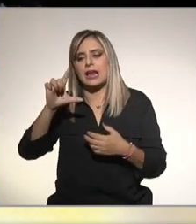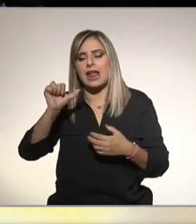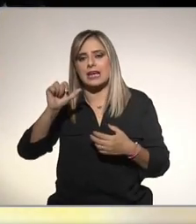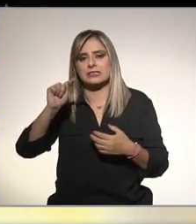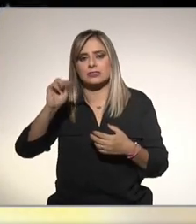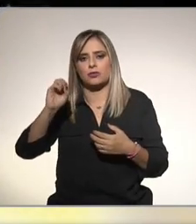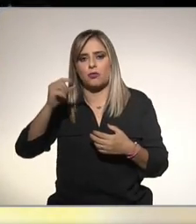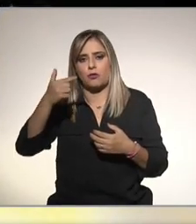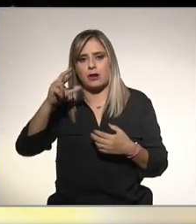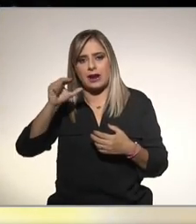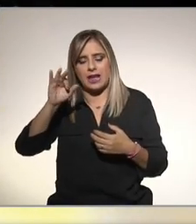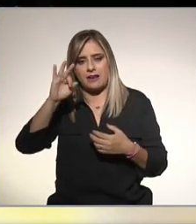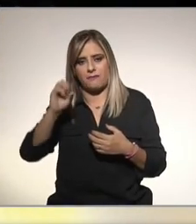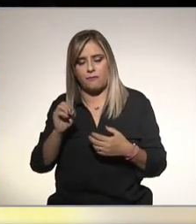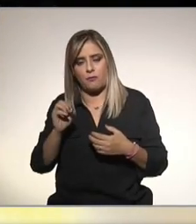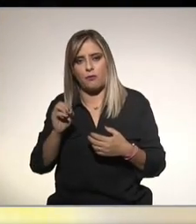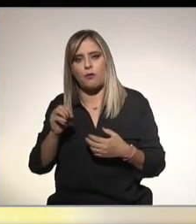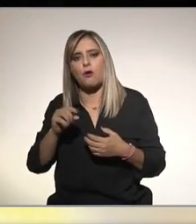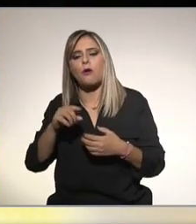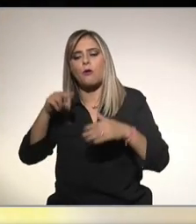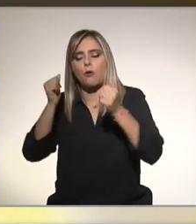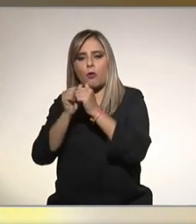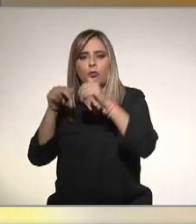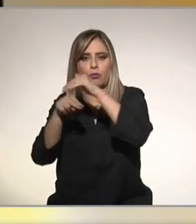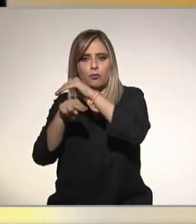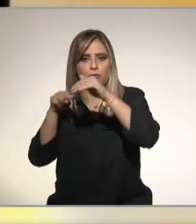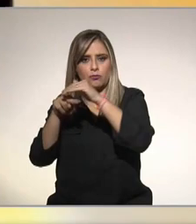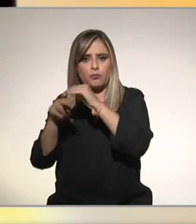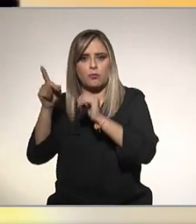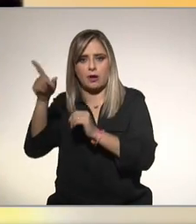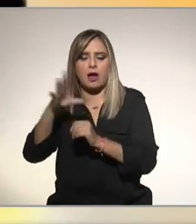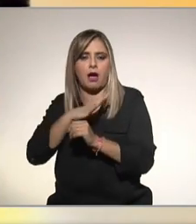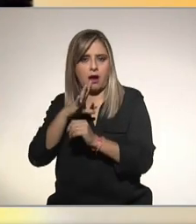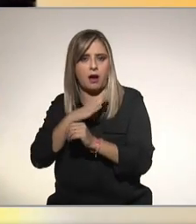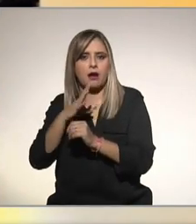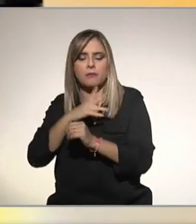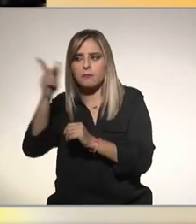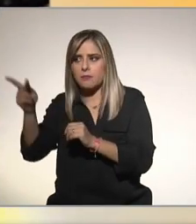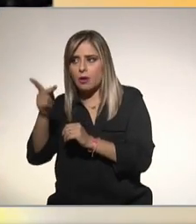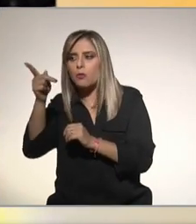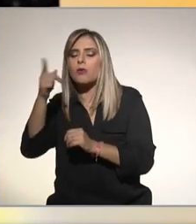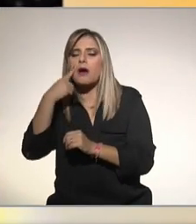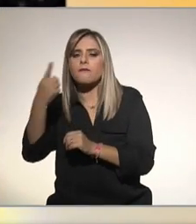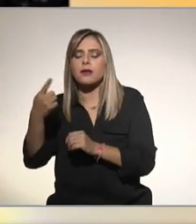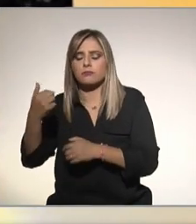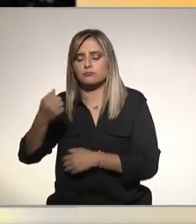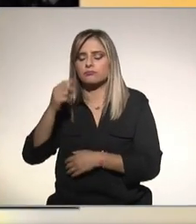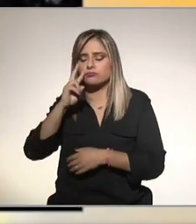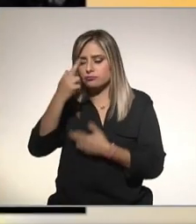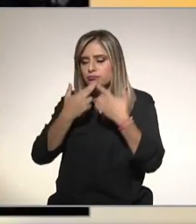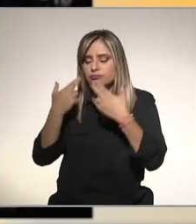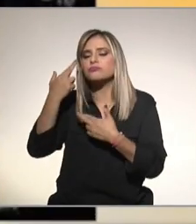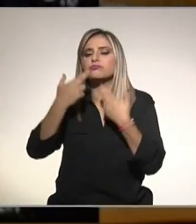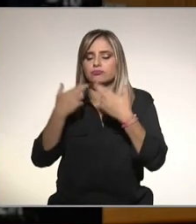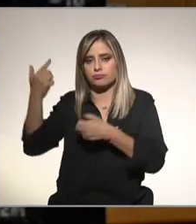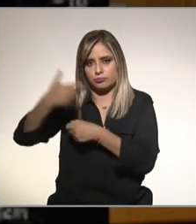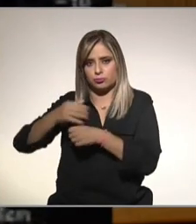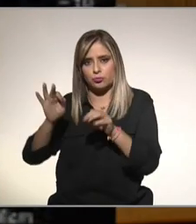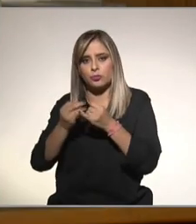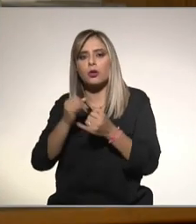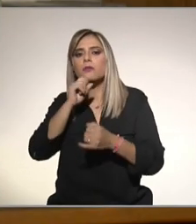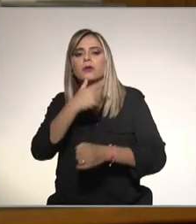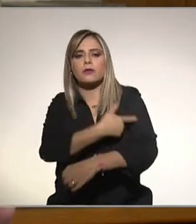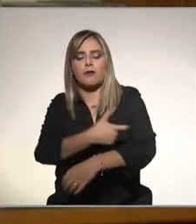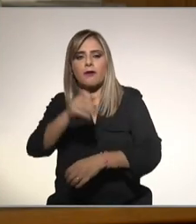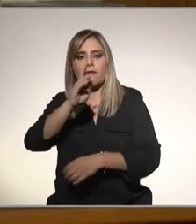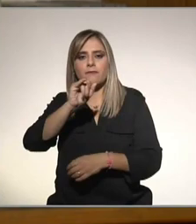asociado a tomografía esto ya existe y se puede hacer un buen diagnóstico también se hacen pruebas en sangre como el